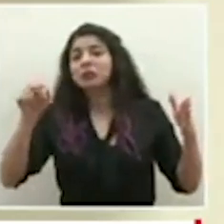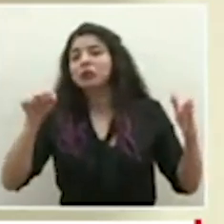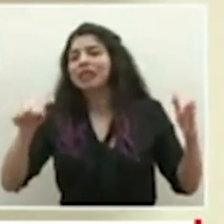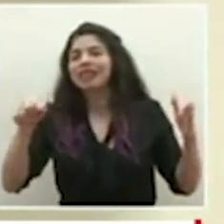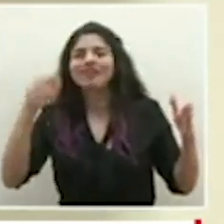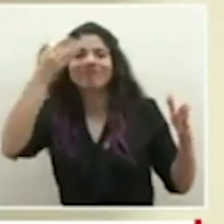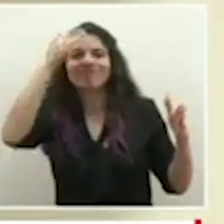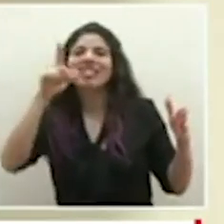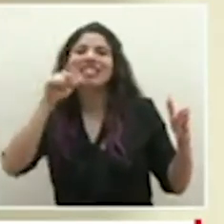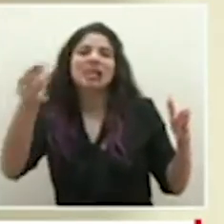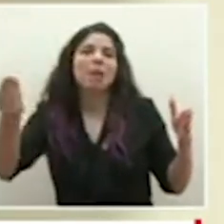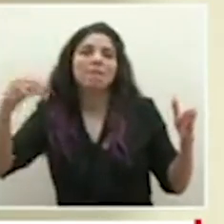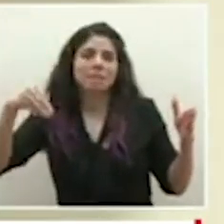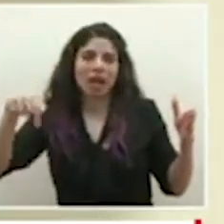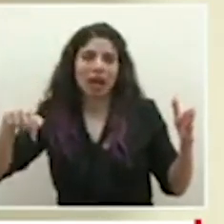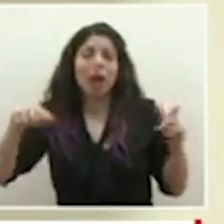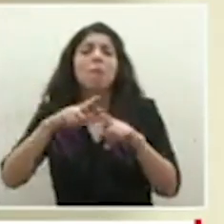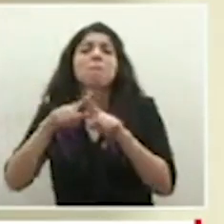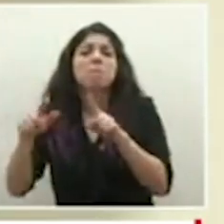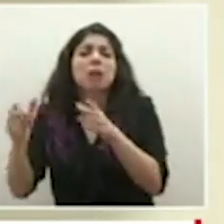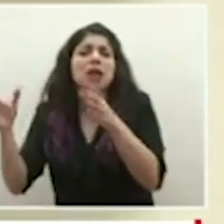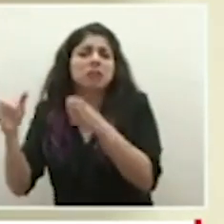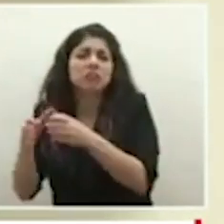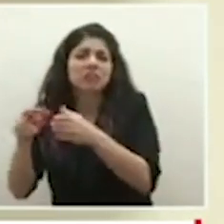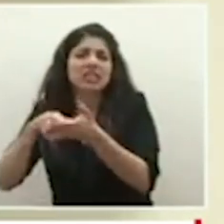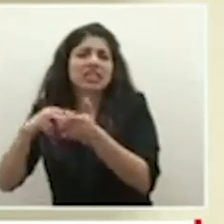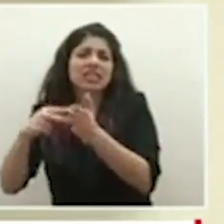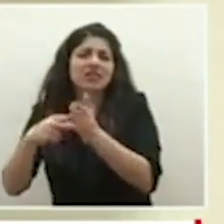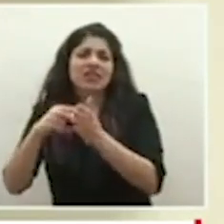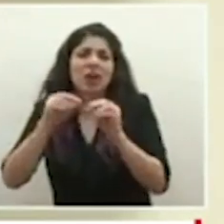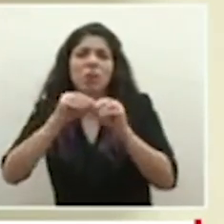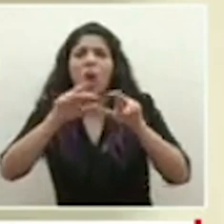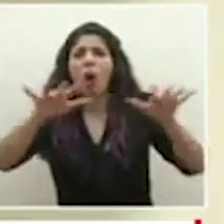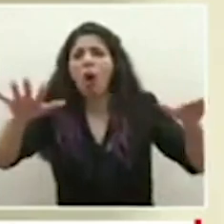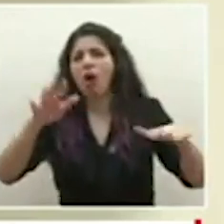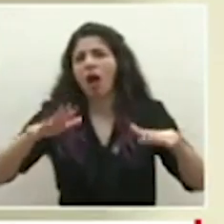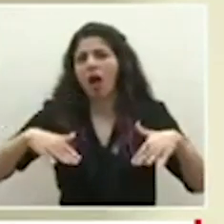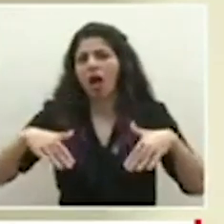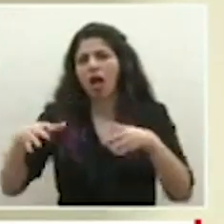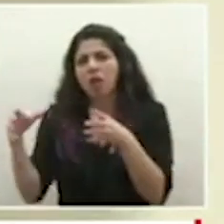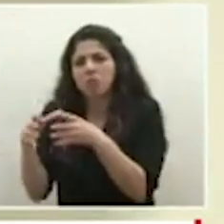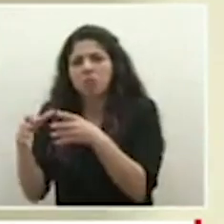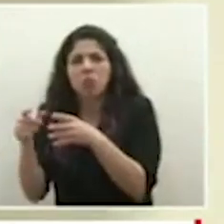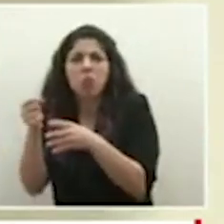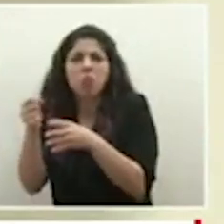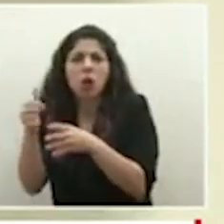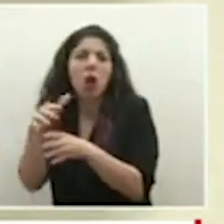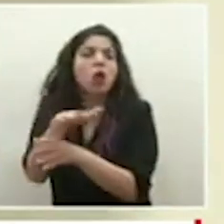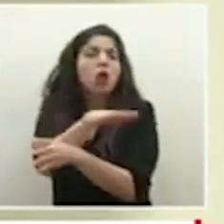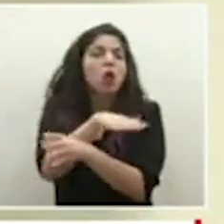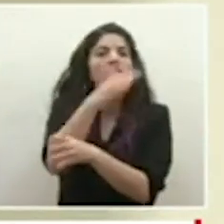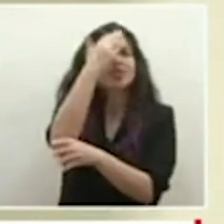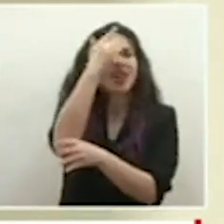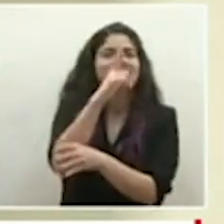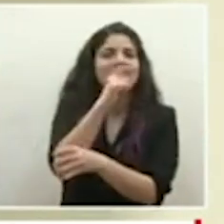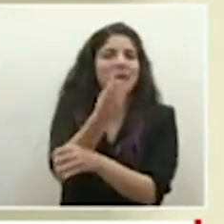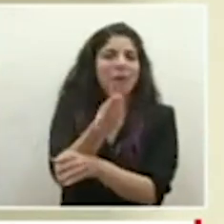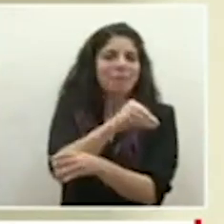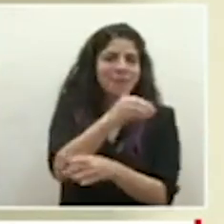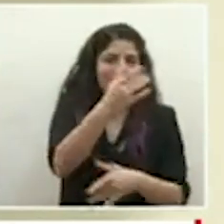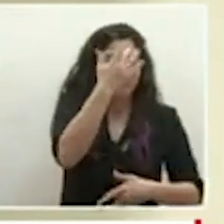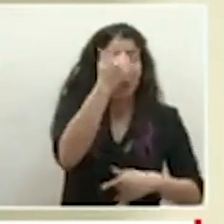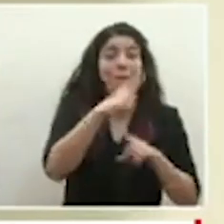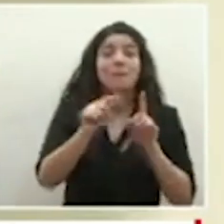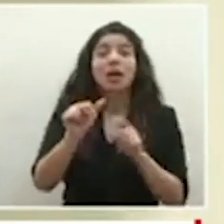nexo eso es considerado todavía dentro de un escenario de no transmisión comunitaria sin embargo esos que no hemos encontrado el nexo hemos hecho todo el